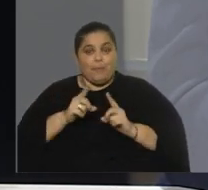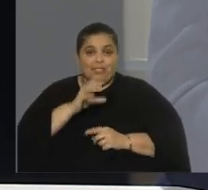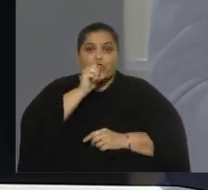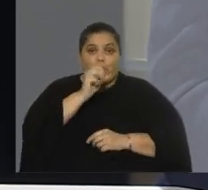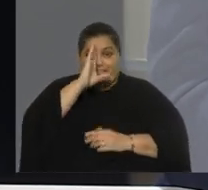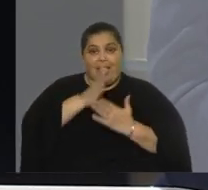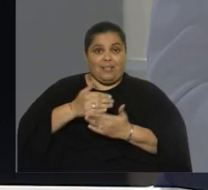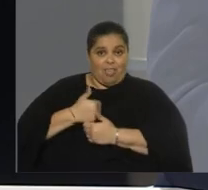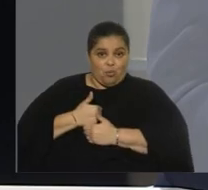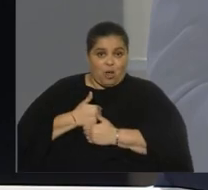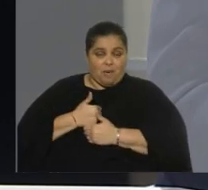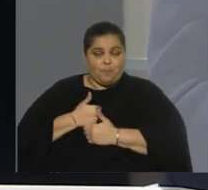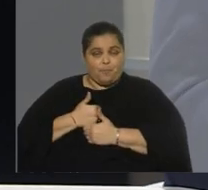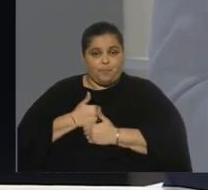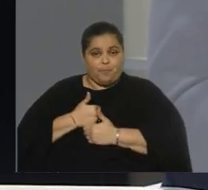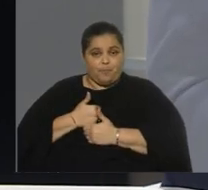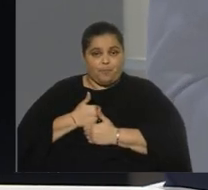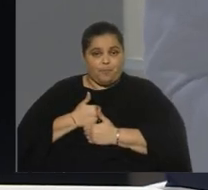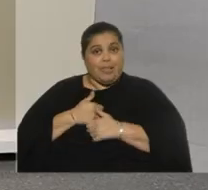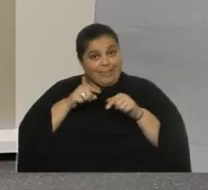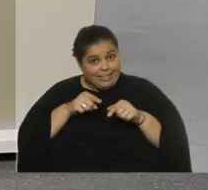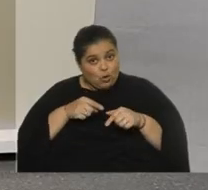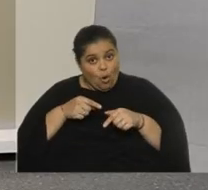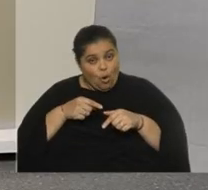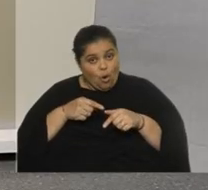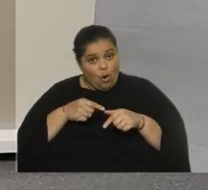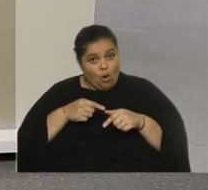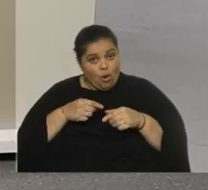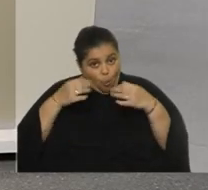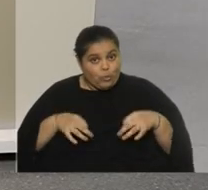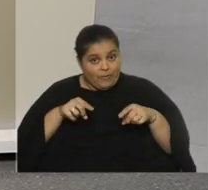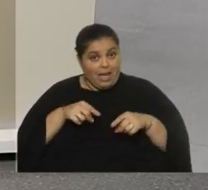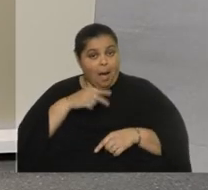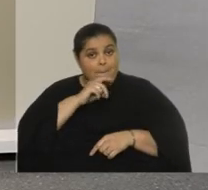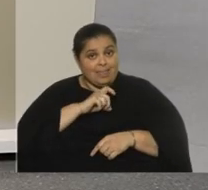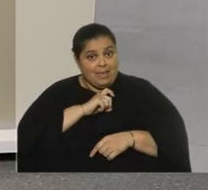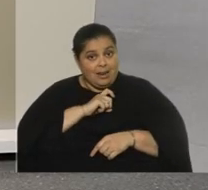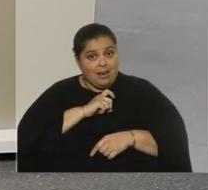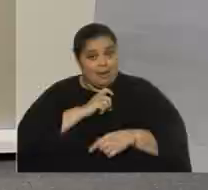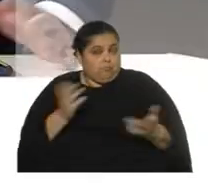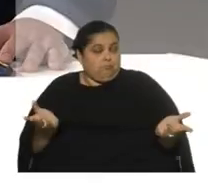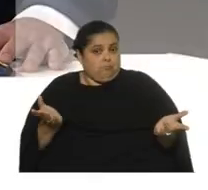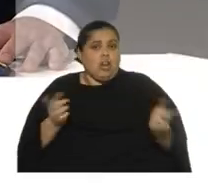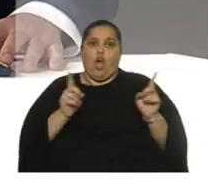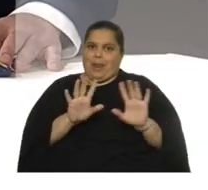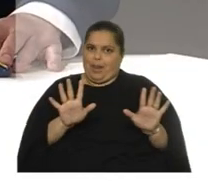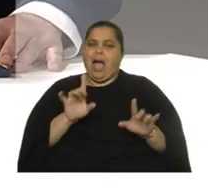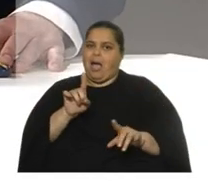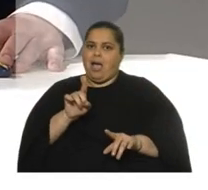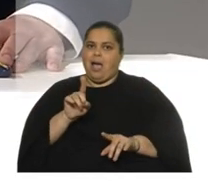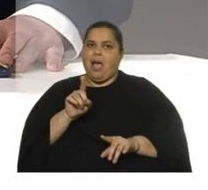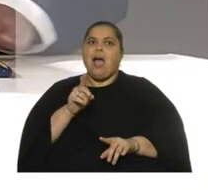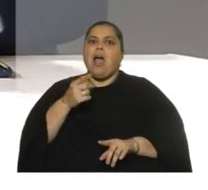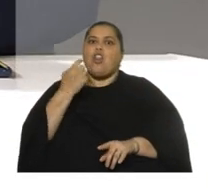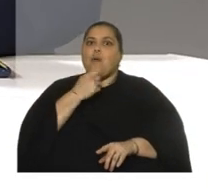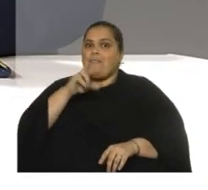y... Y eso justifica mentir, perdón que vuelva. perdón, no me vuelva. Mirá, fuera de broma. No, pero digo en serio. Fuera de broma te lo voy a decir. No me